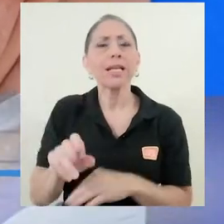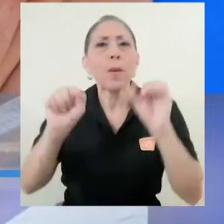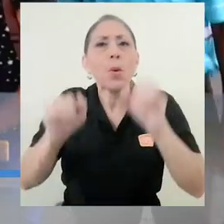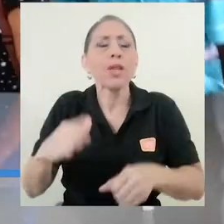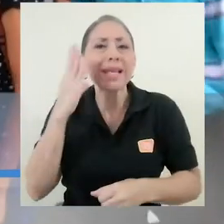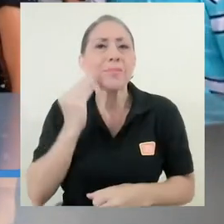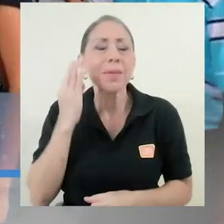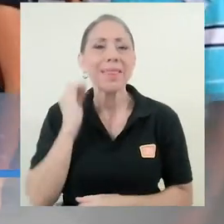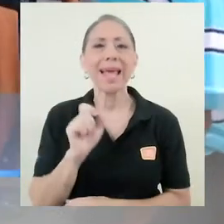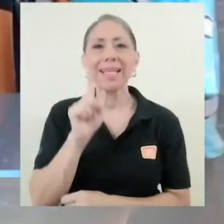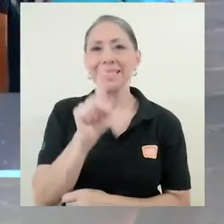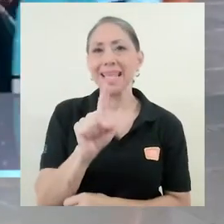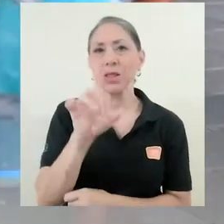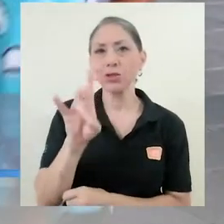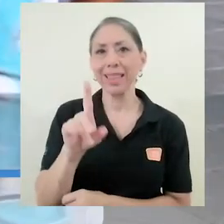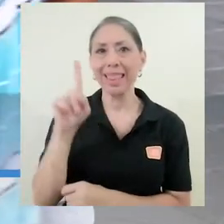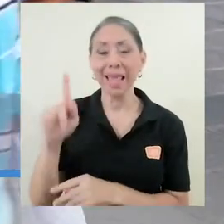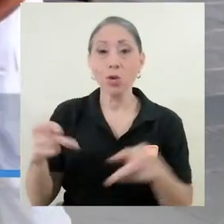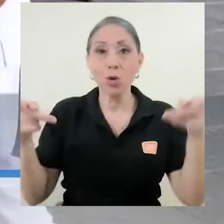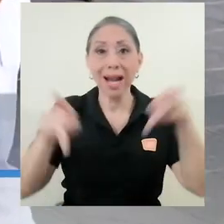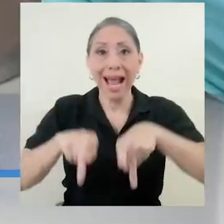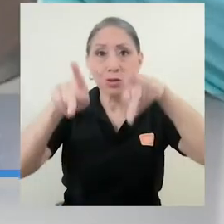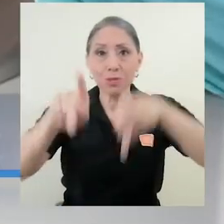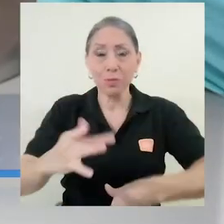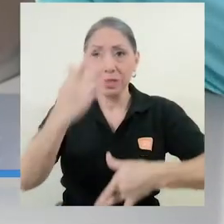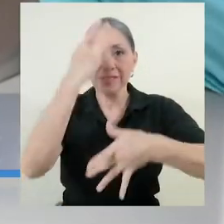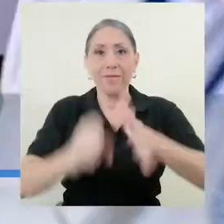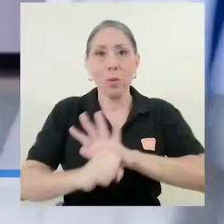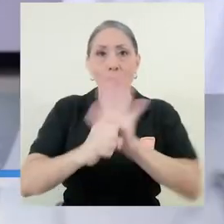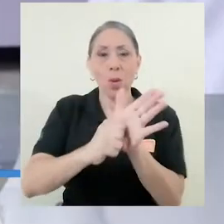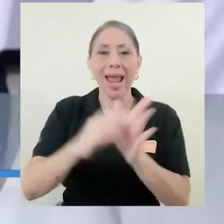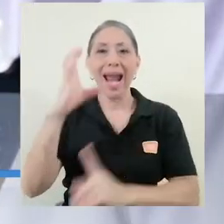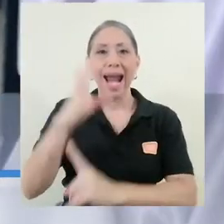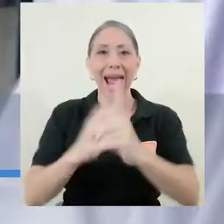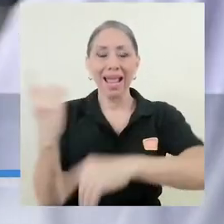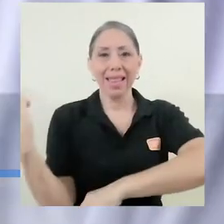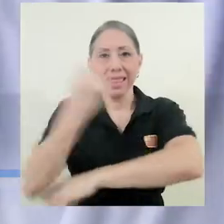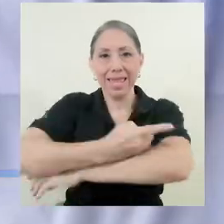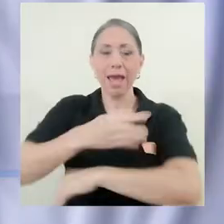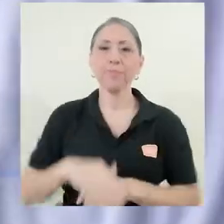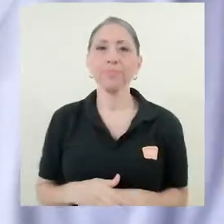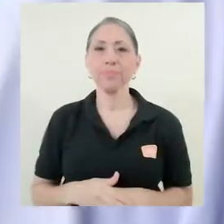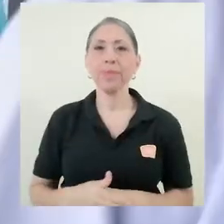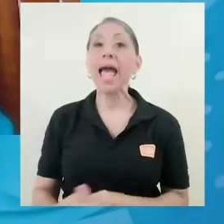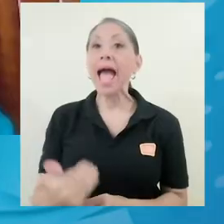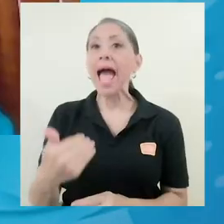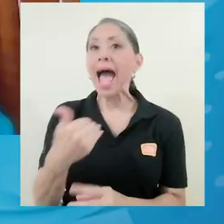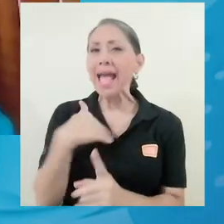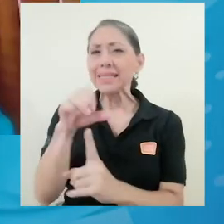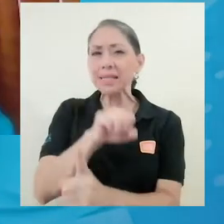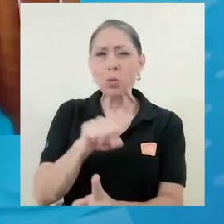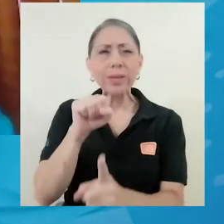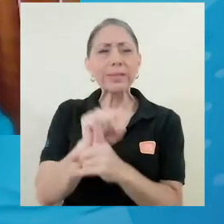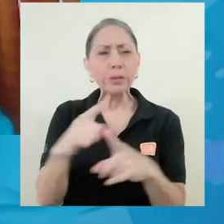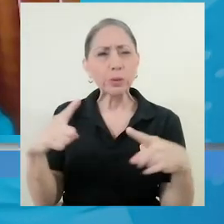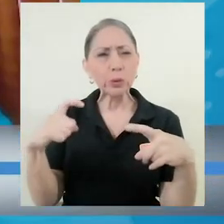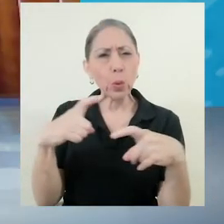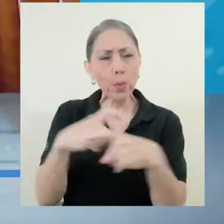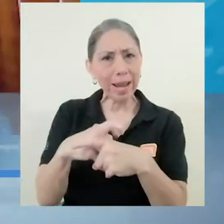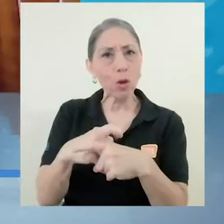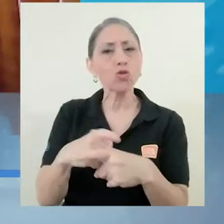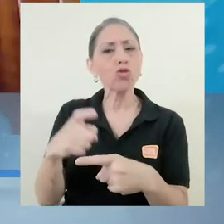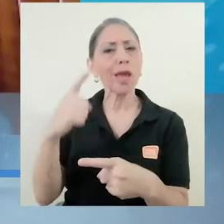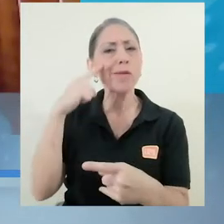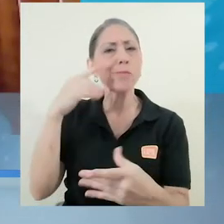experimentar 171 casos de coronavirus por día. Hay escenarios un poco complejos que nos